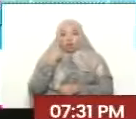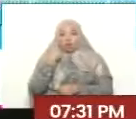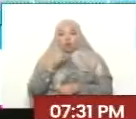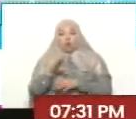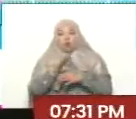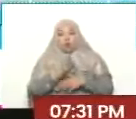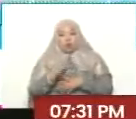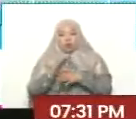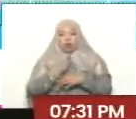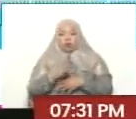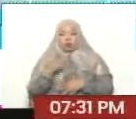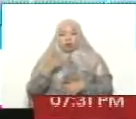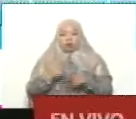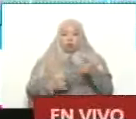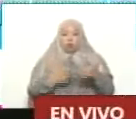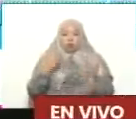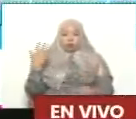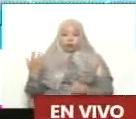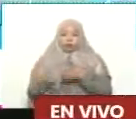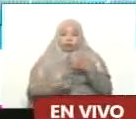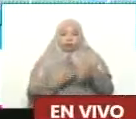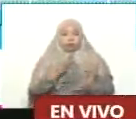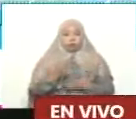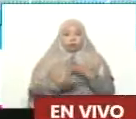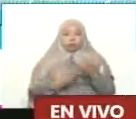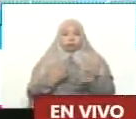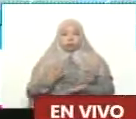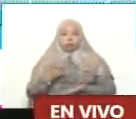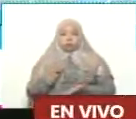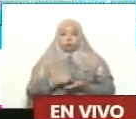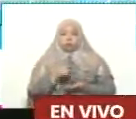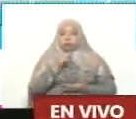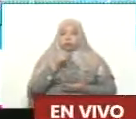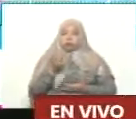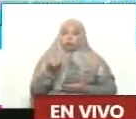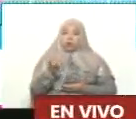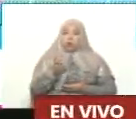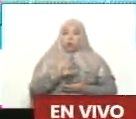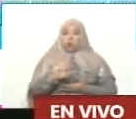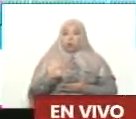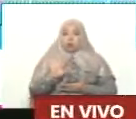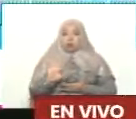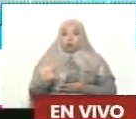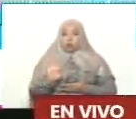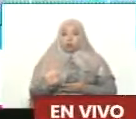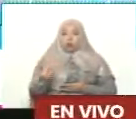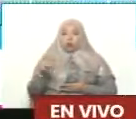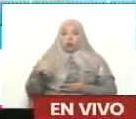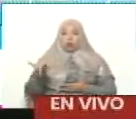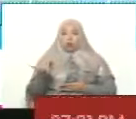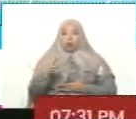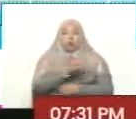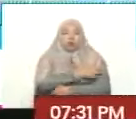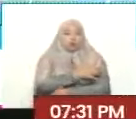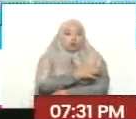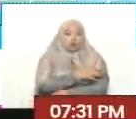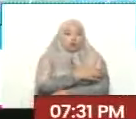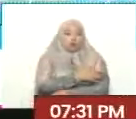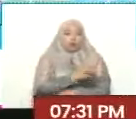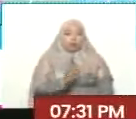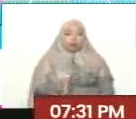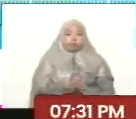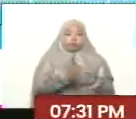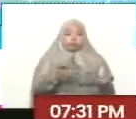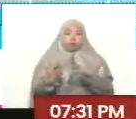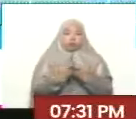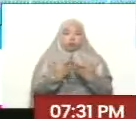de buena parte de estos incendios provocados, de esta destrucción provocada, está la derecha de los apellidos tratando de